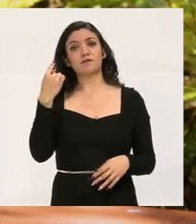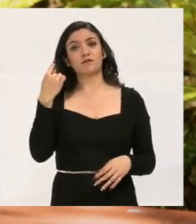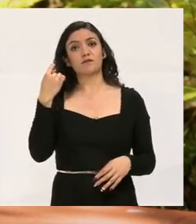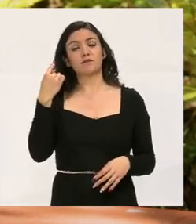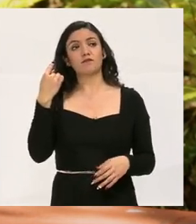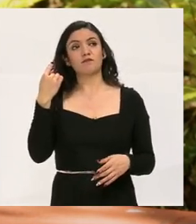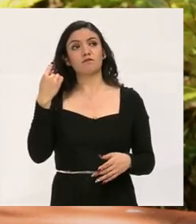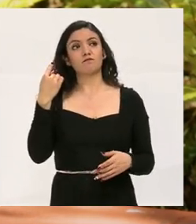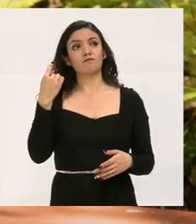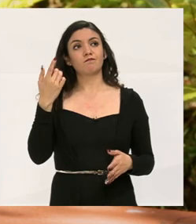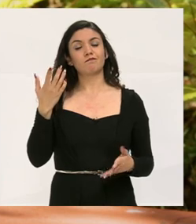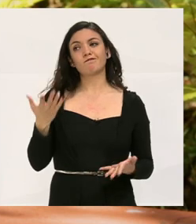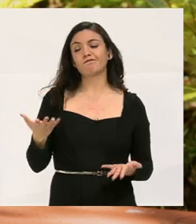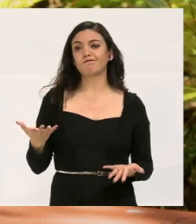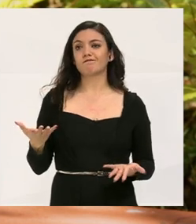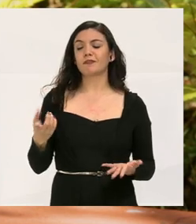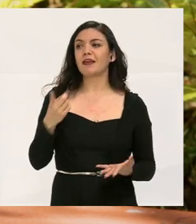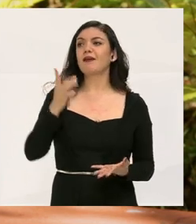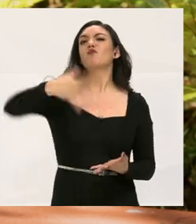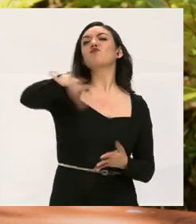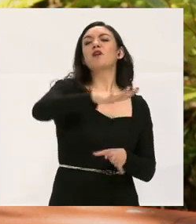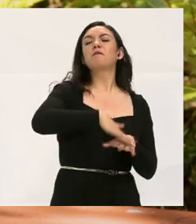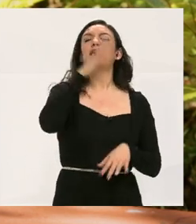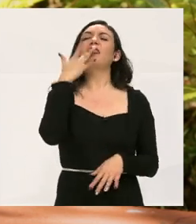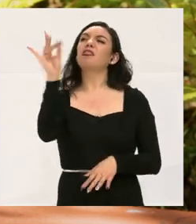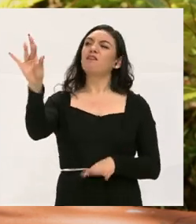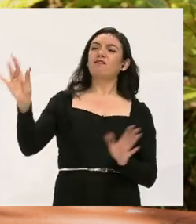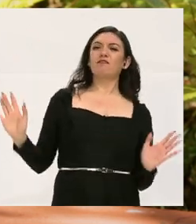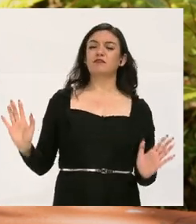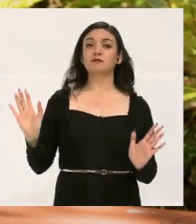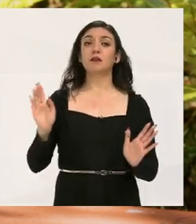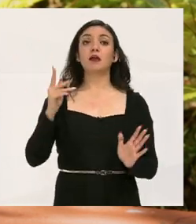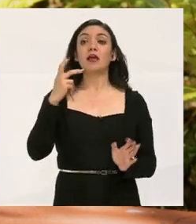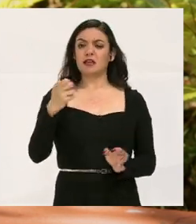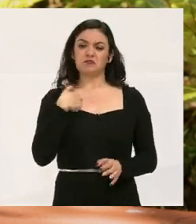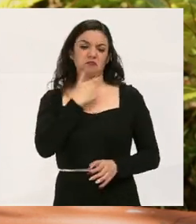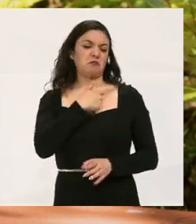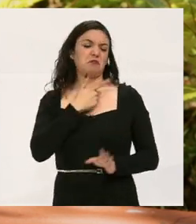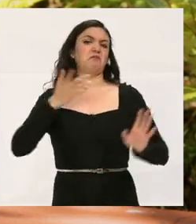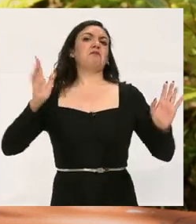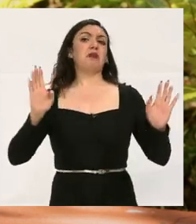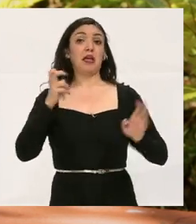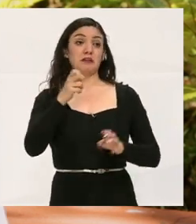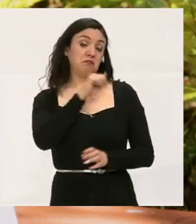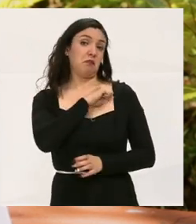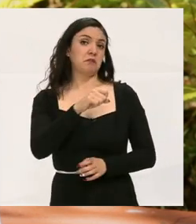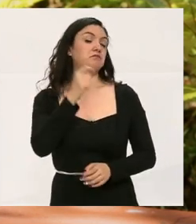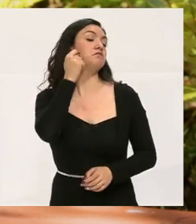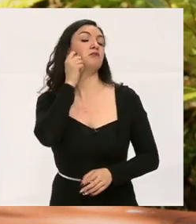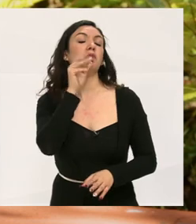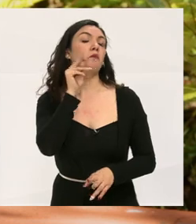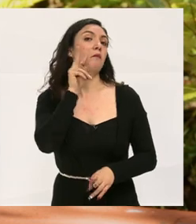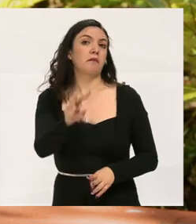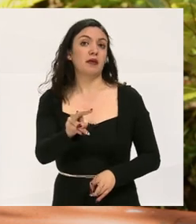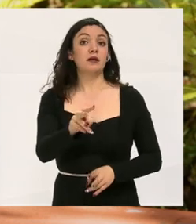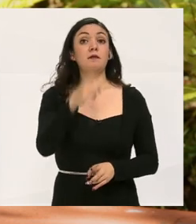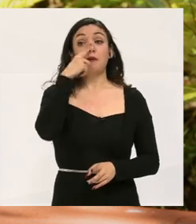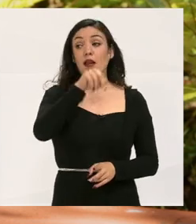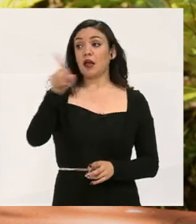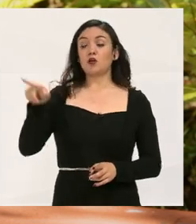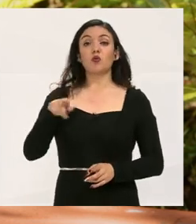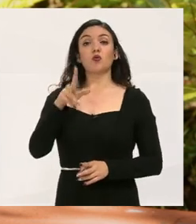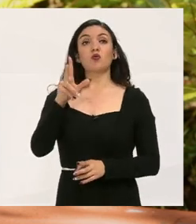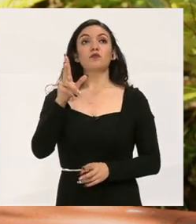ellos es muy fácil de buscar lo más fácil, o sea, esto me